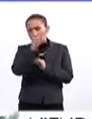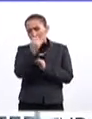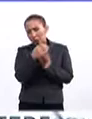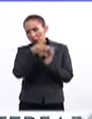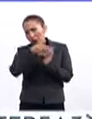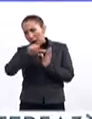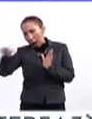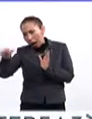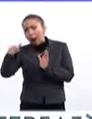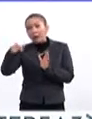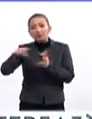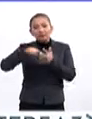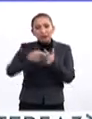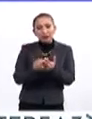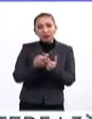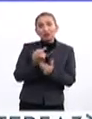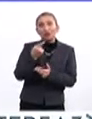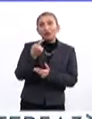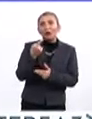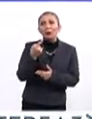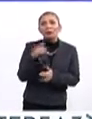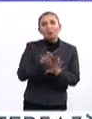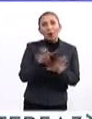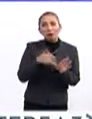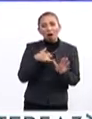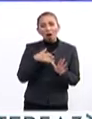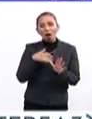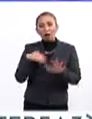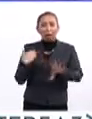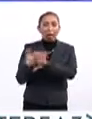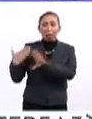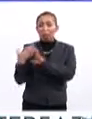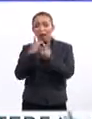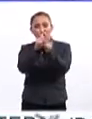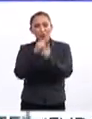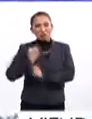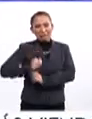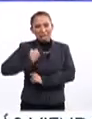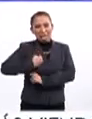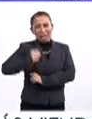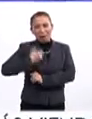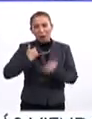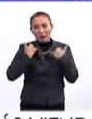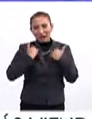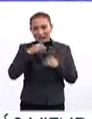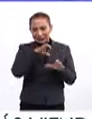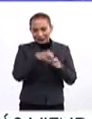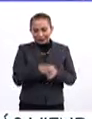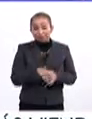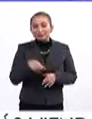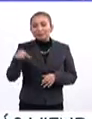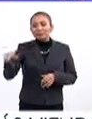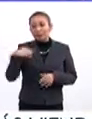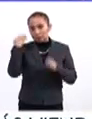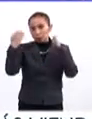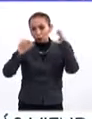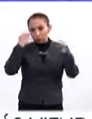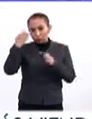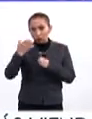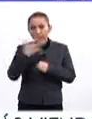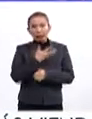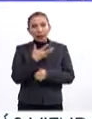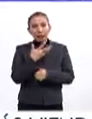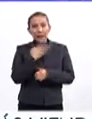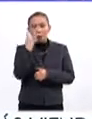Comenzó con este enfrentamiento entre pandillas de juveniles. Y bueno, la exposición